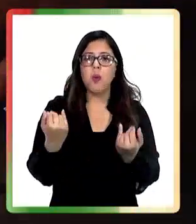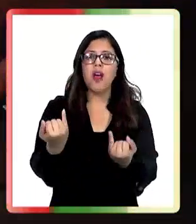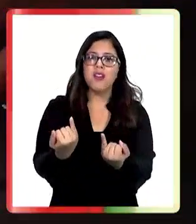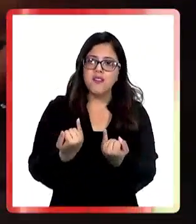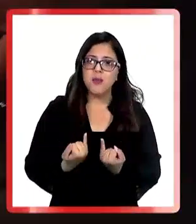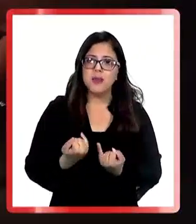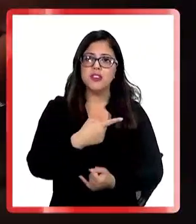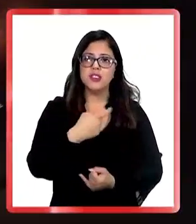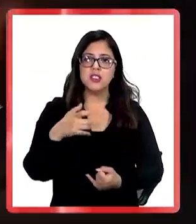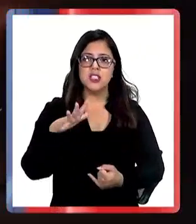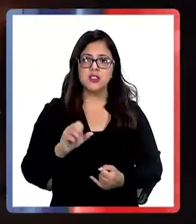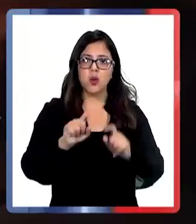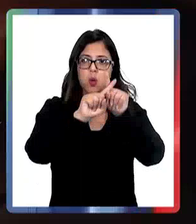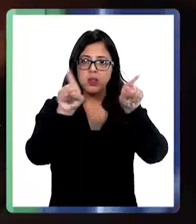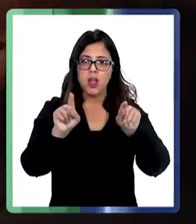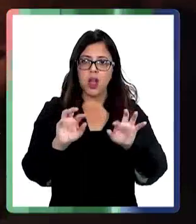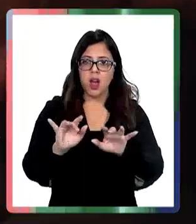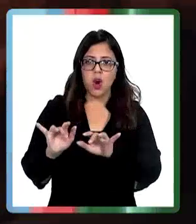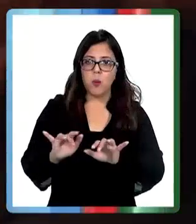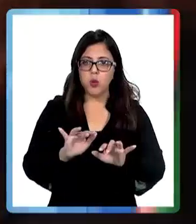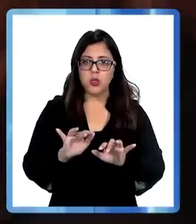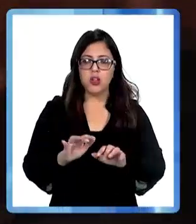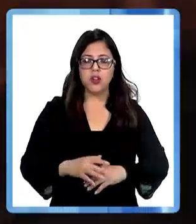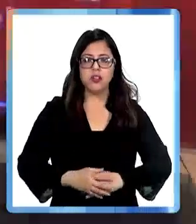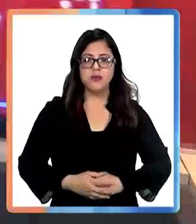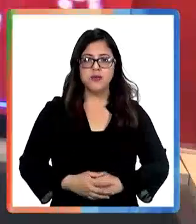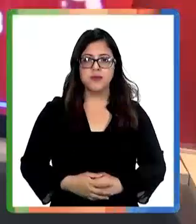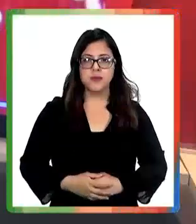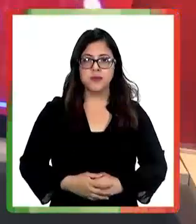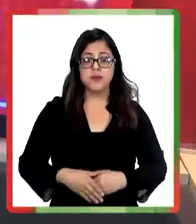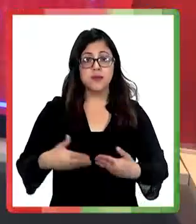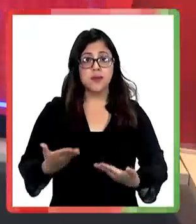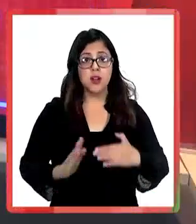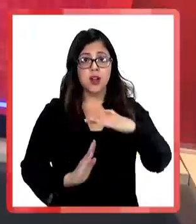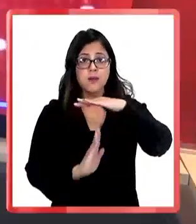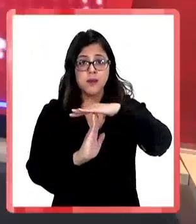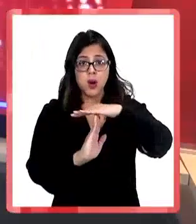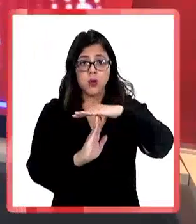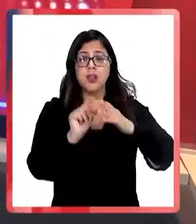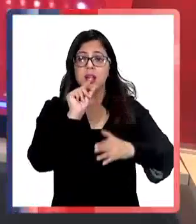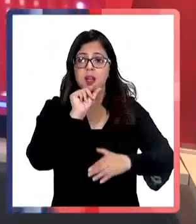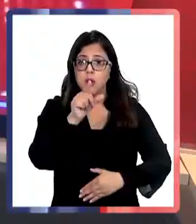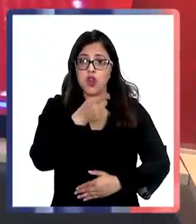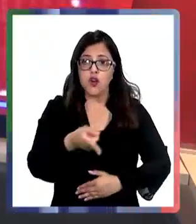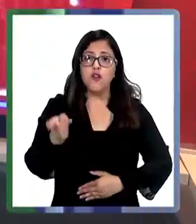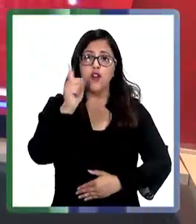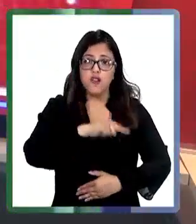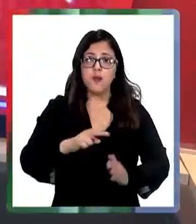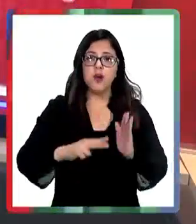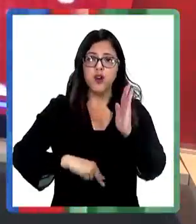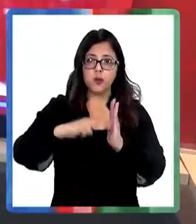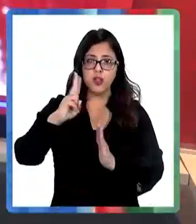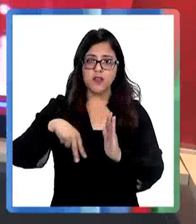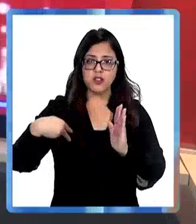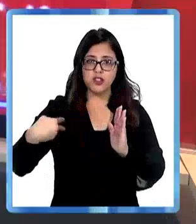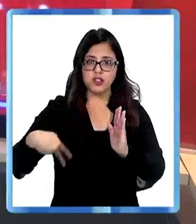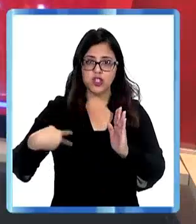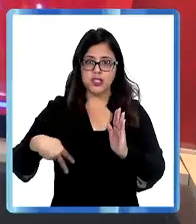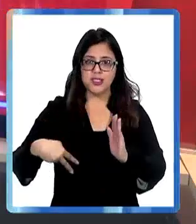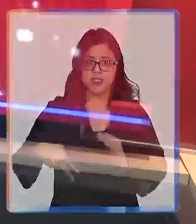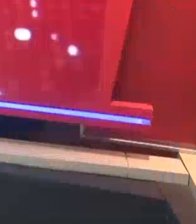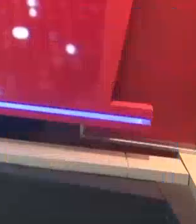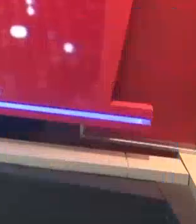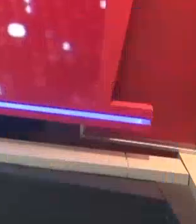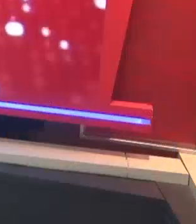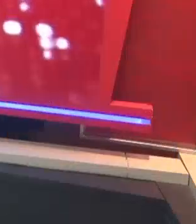información de estos 150 computadores que fueron encriptados. Nos vamos a una pausa y ya estamos de regreso con más Portavoz Noticias.